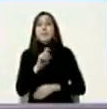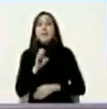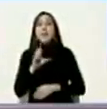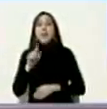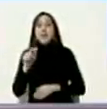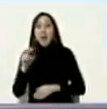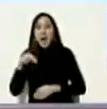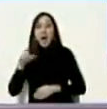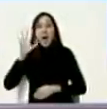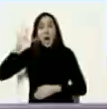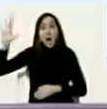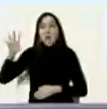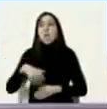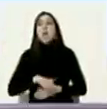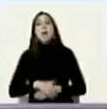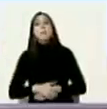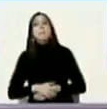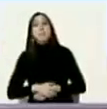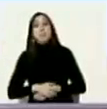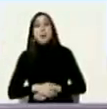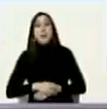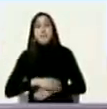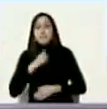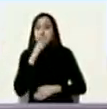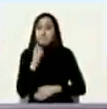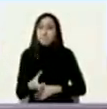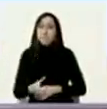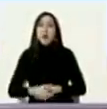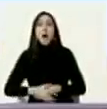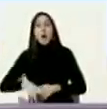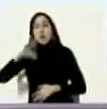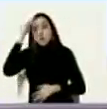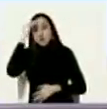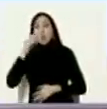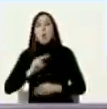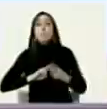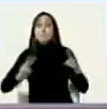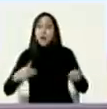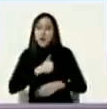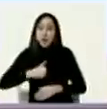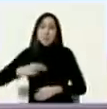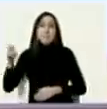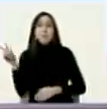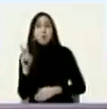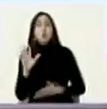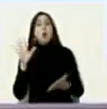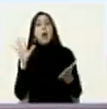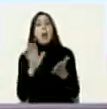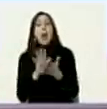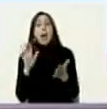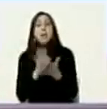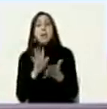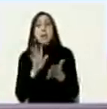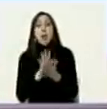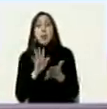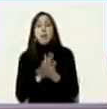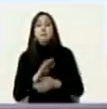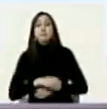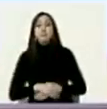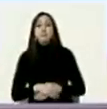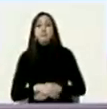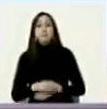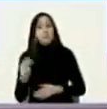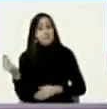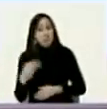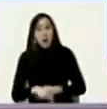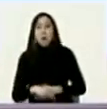Afganistán la sacaron muy mal Venezuela quiere paz tranquilidad mucho más de